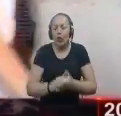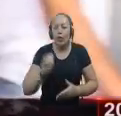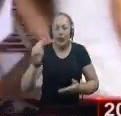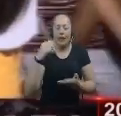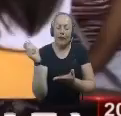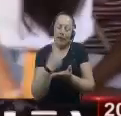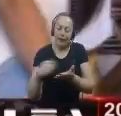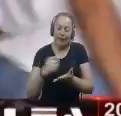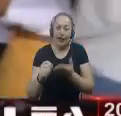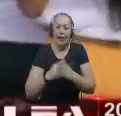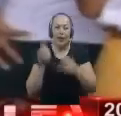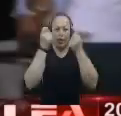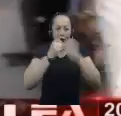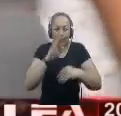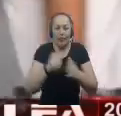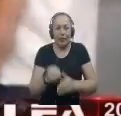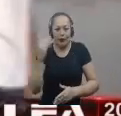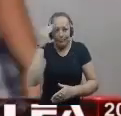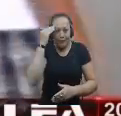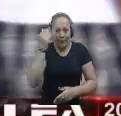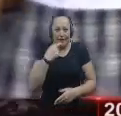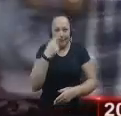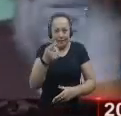Estrategias Metacognitivas